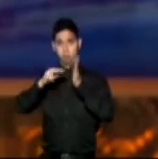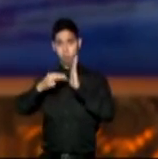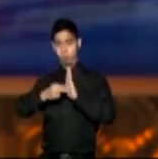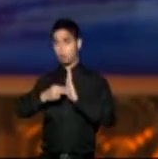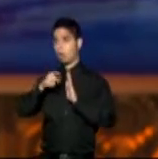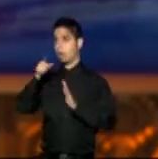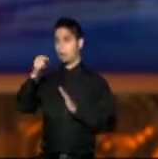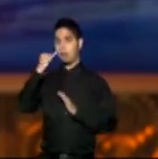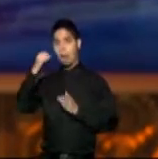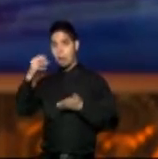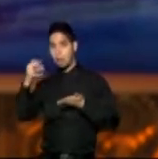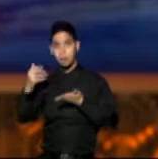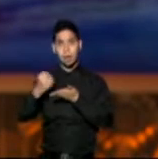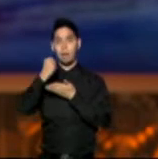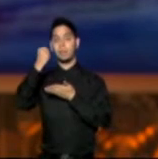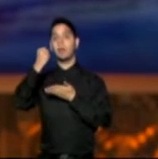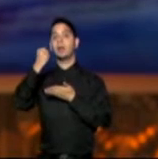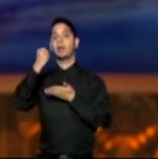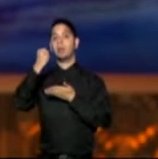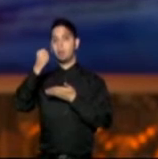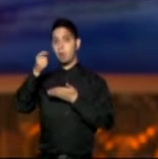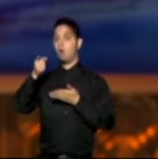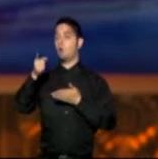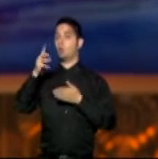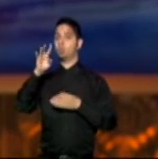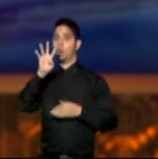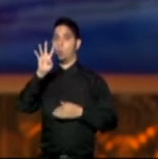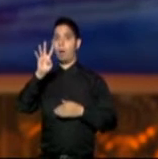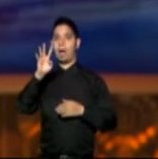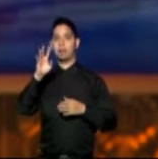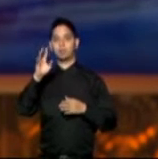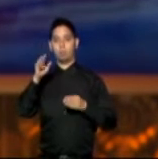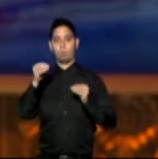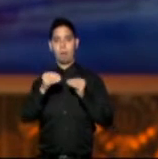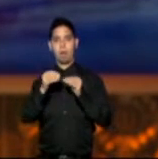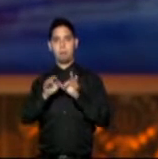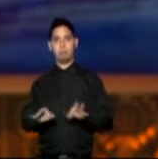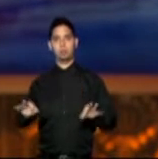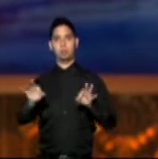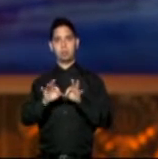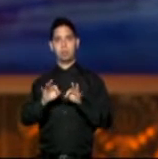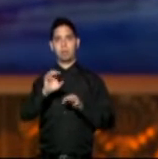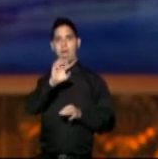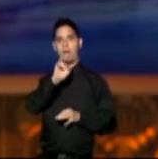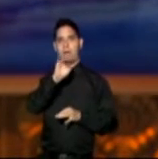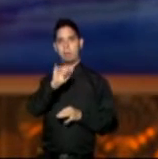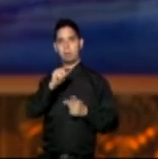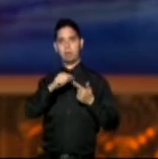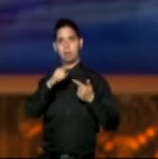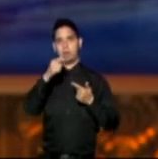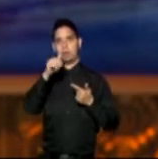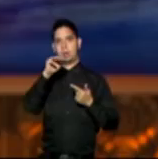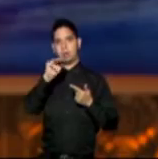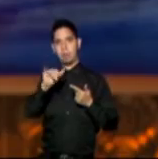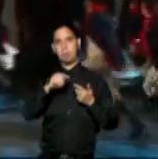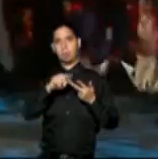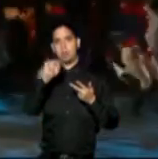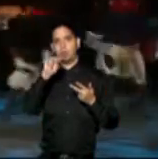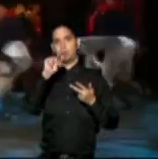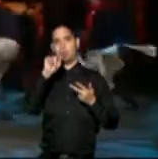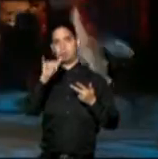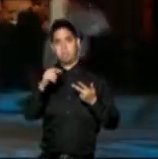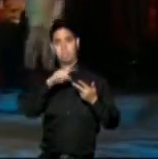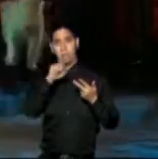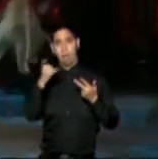selecto, recipiente de los cuatro premios más importantes de este sector, el Emmy, el Grammy, el Tony y ahora el Oscar.